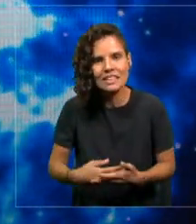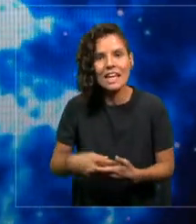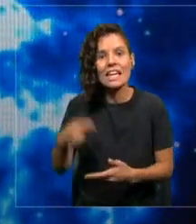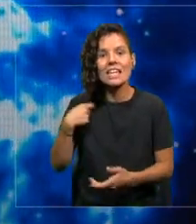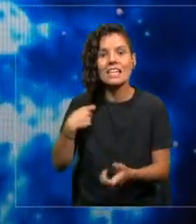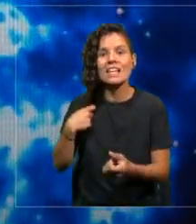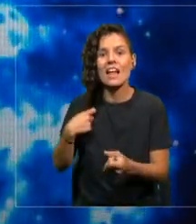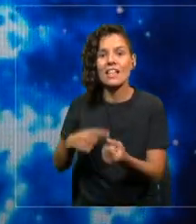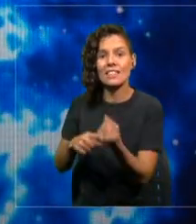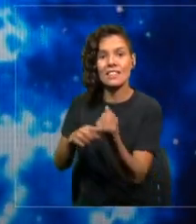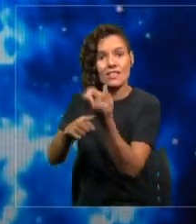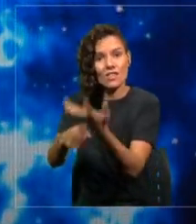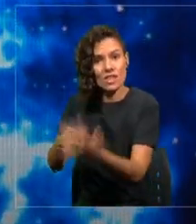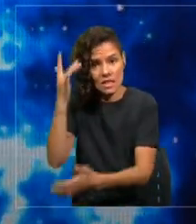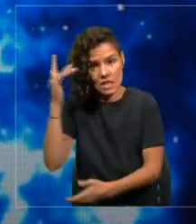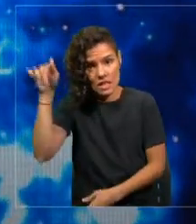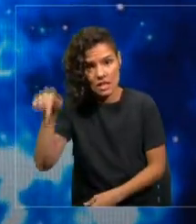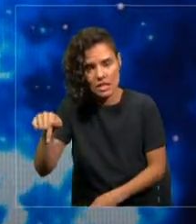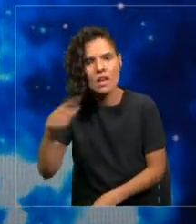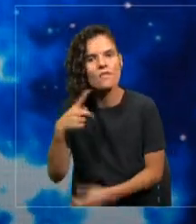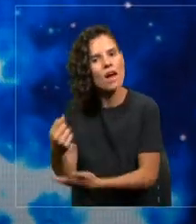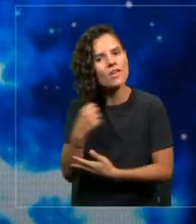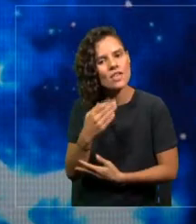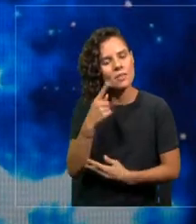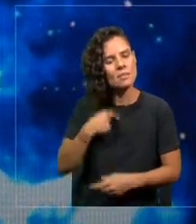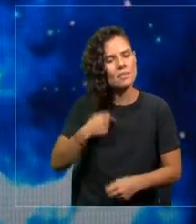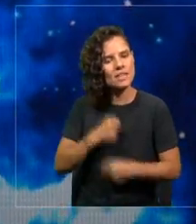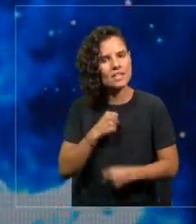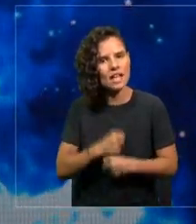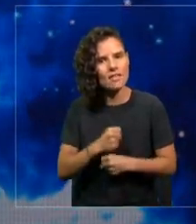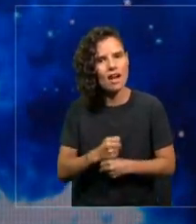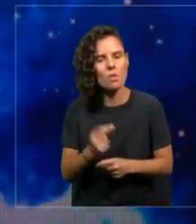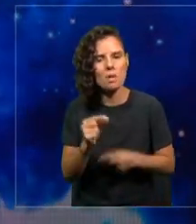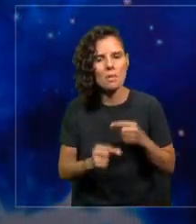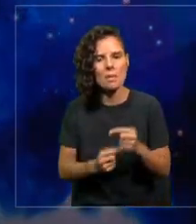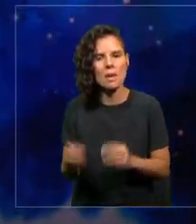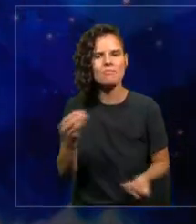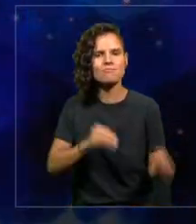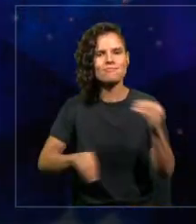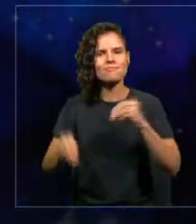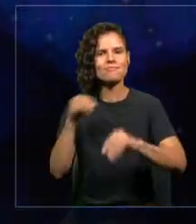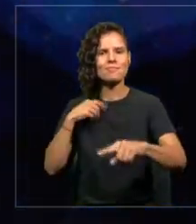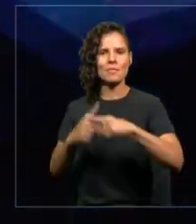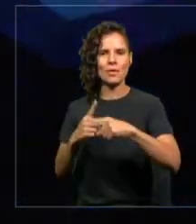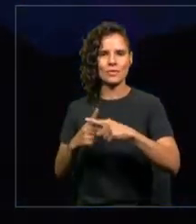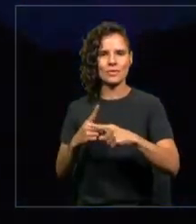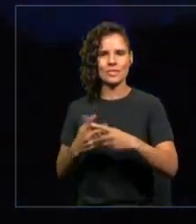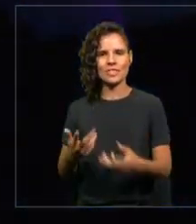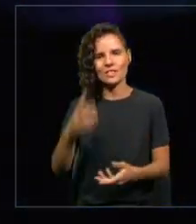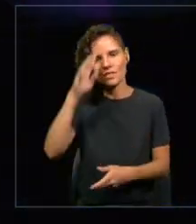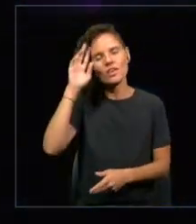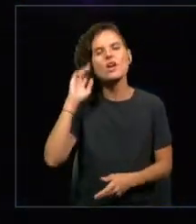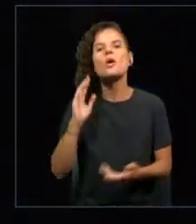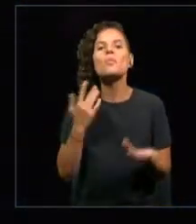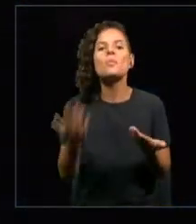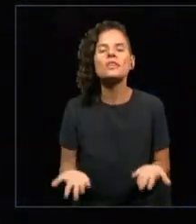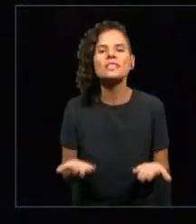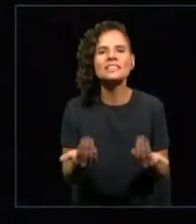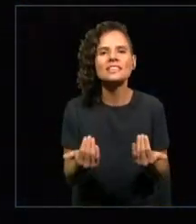va a ayudar a que nuestros trabajos estén enriquecidos. Para eso se necesitan que varios